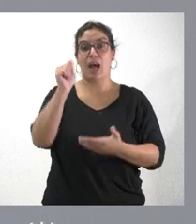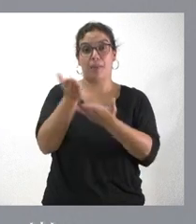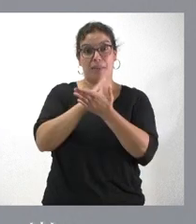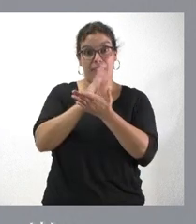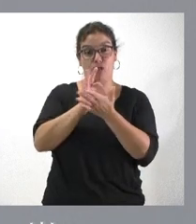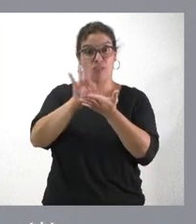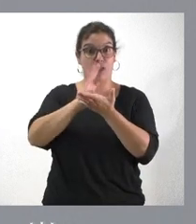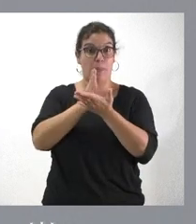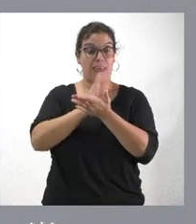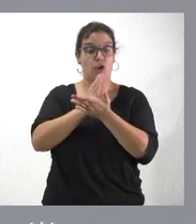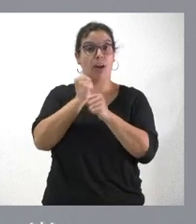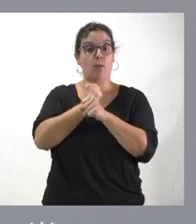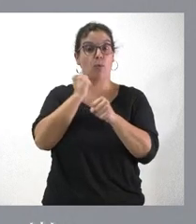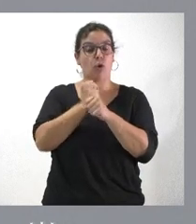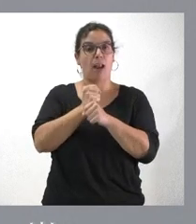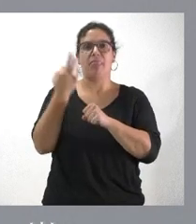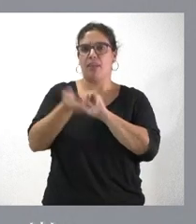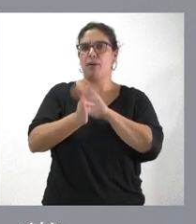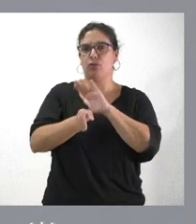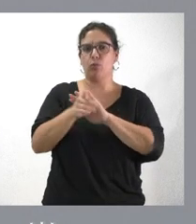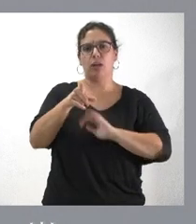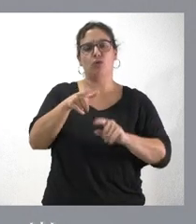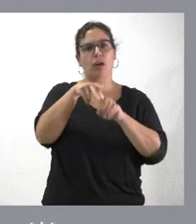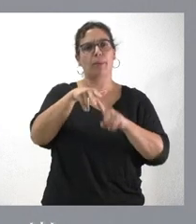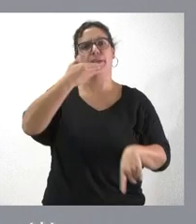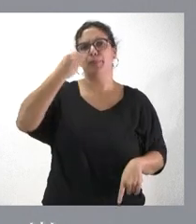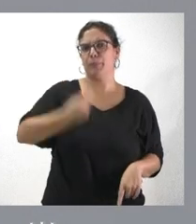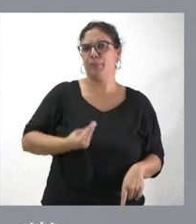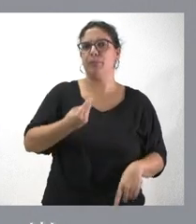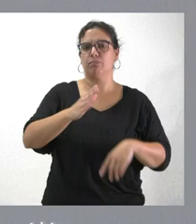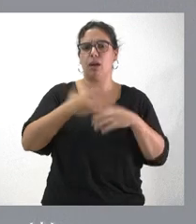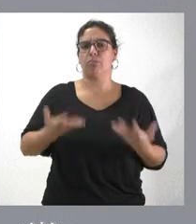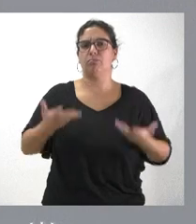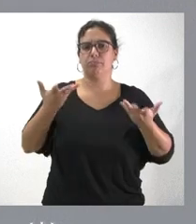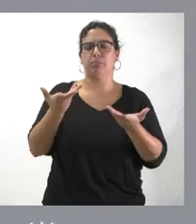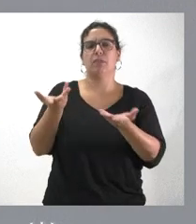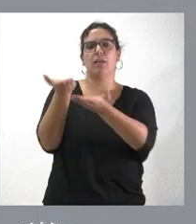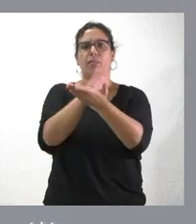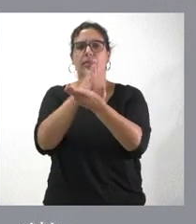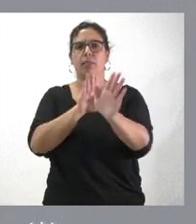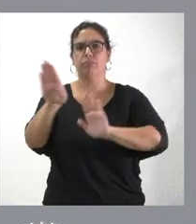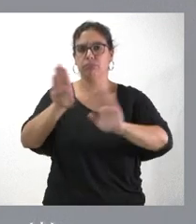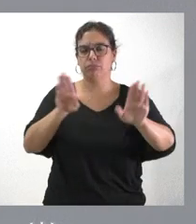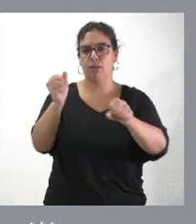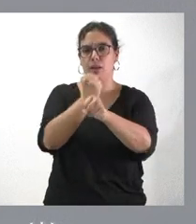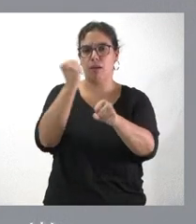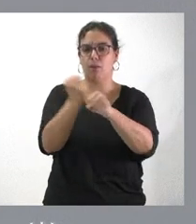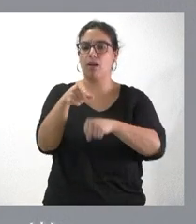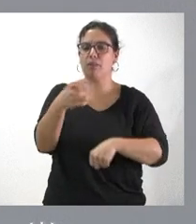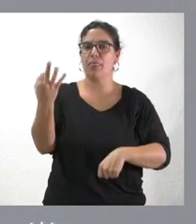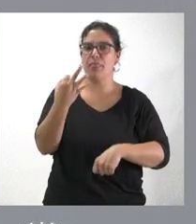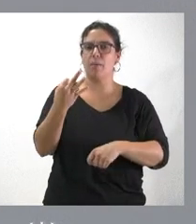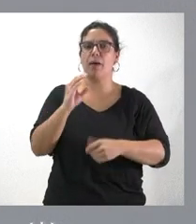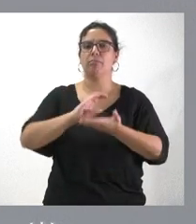El SERLA es un buen instrumento al servicio de la intermediación laboral. El SERLA debe contar con